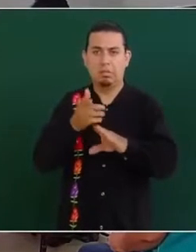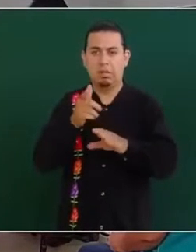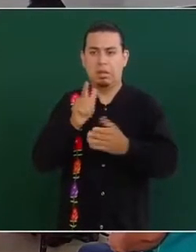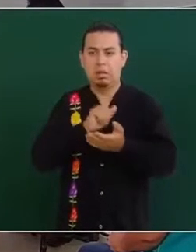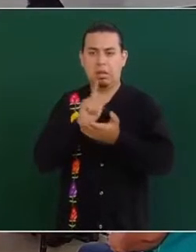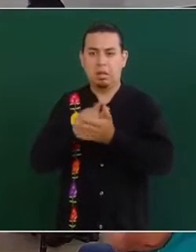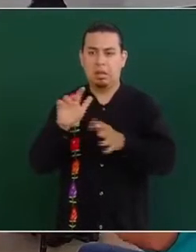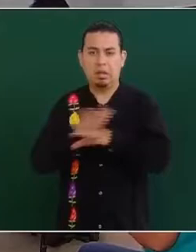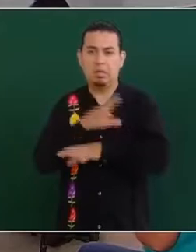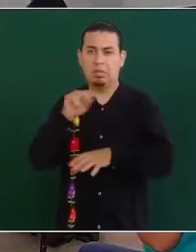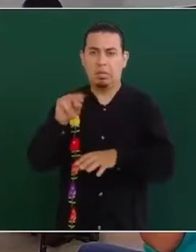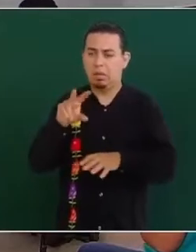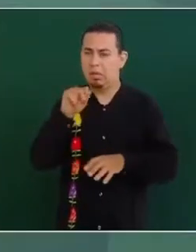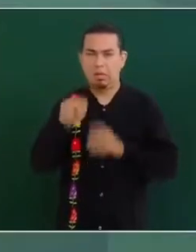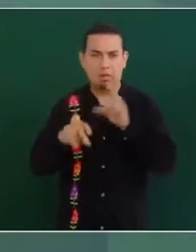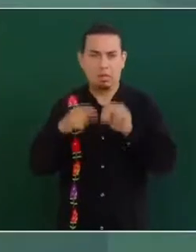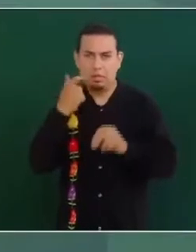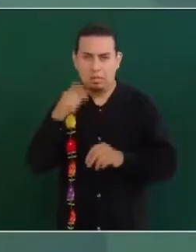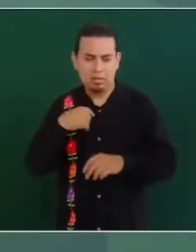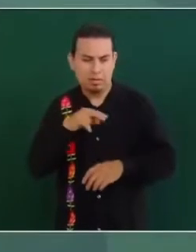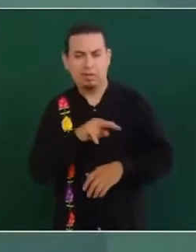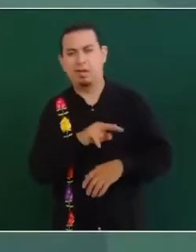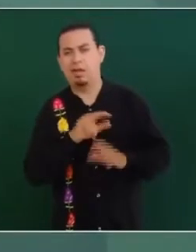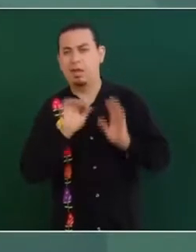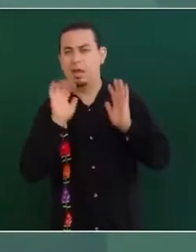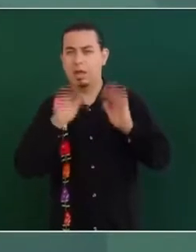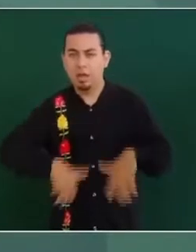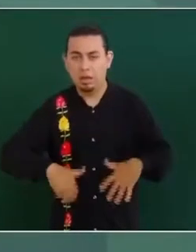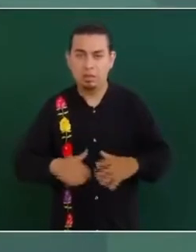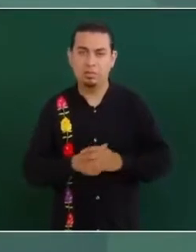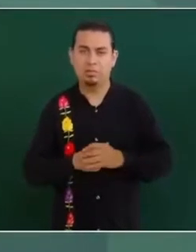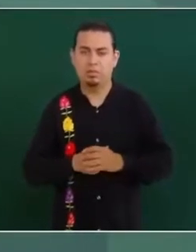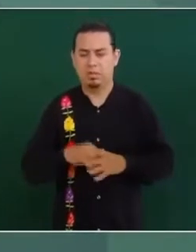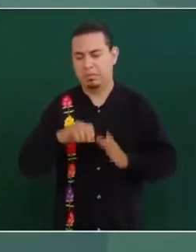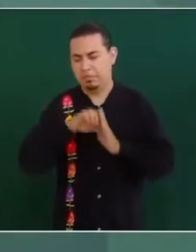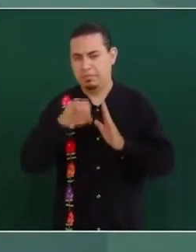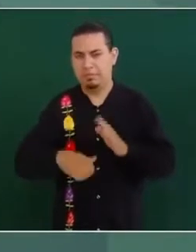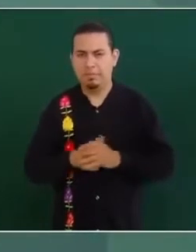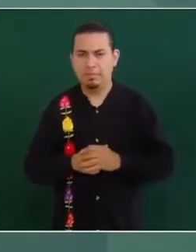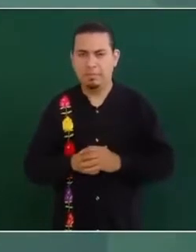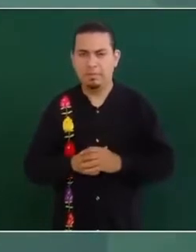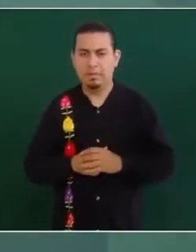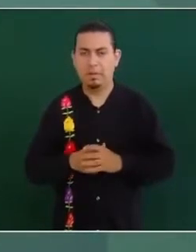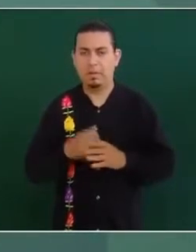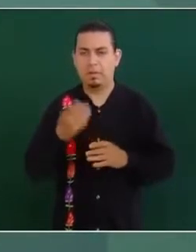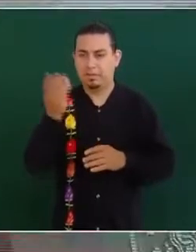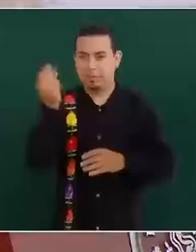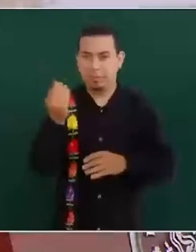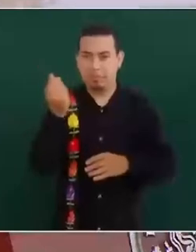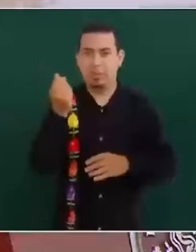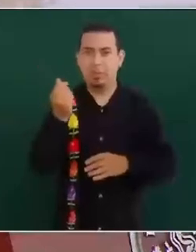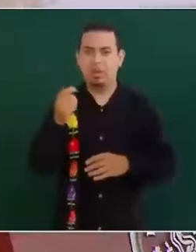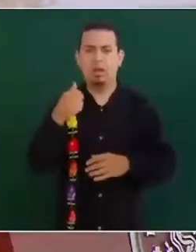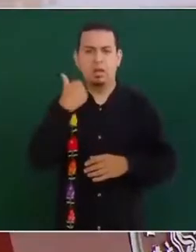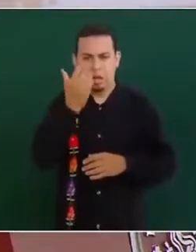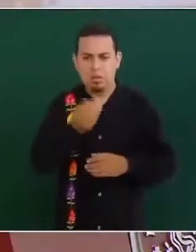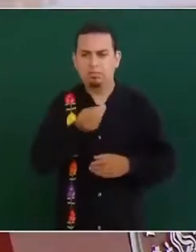Que es importantísimo lo que mencionaba, que la pensión sea un derecho,